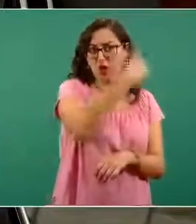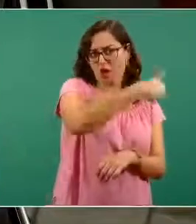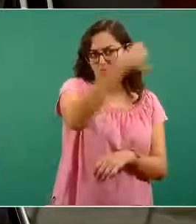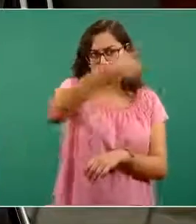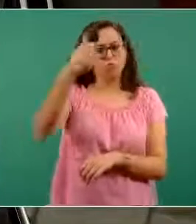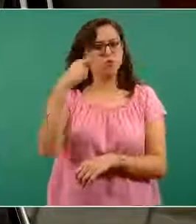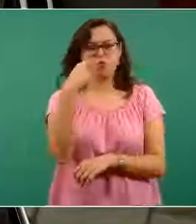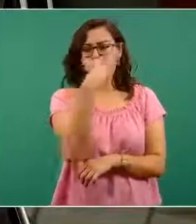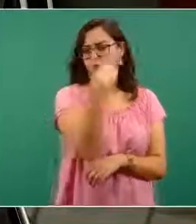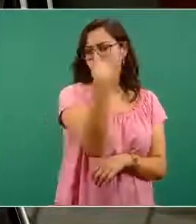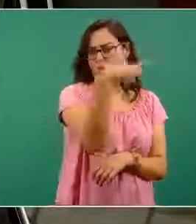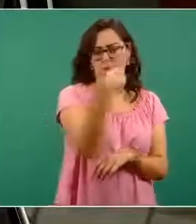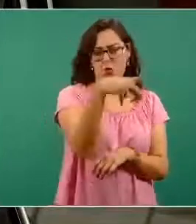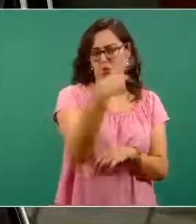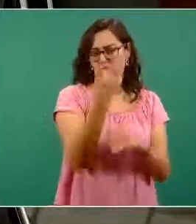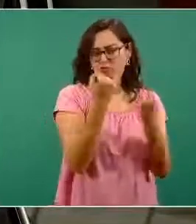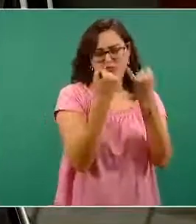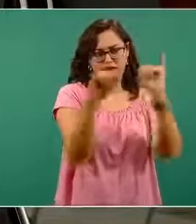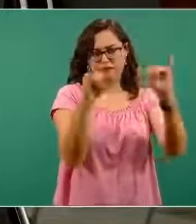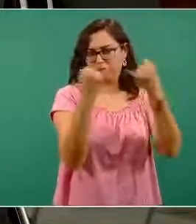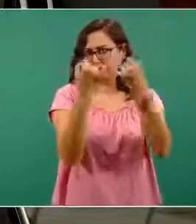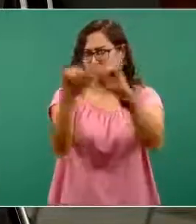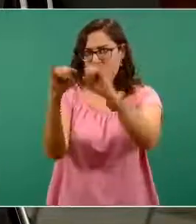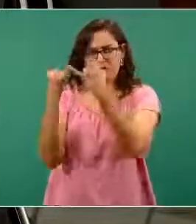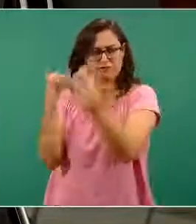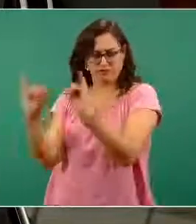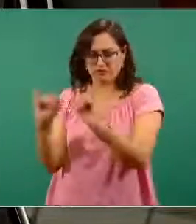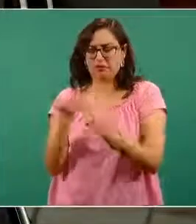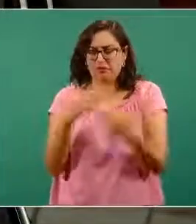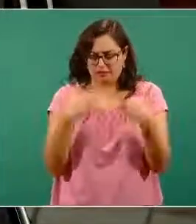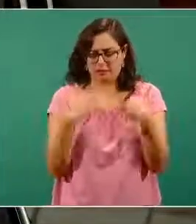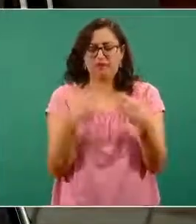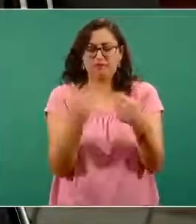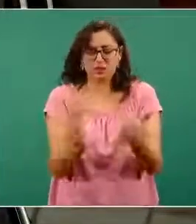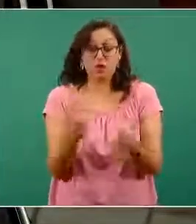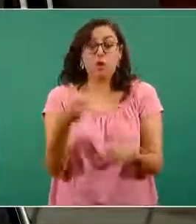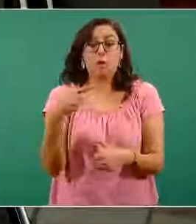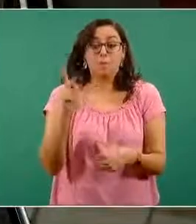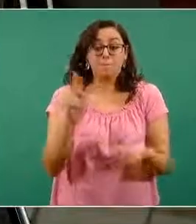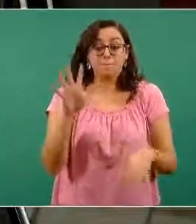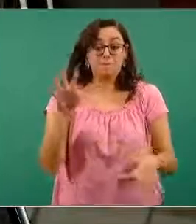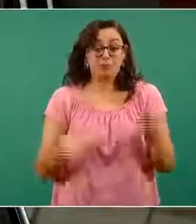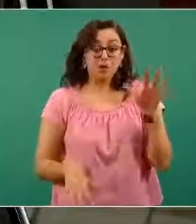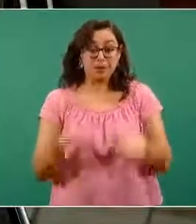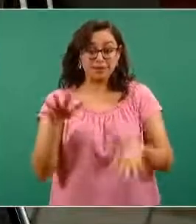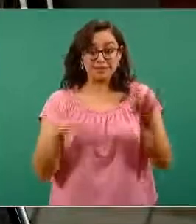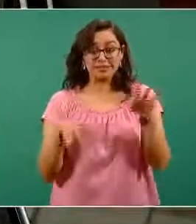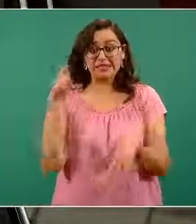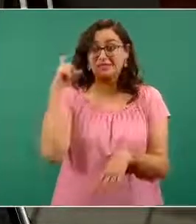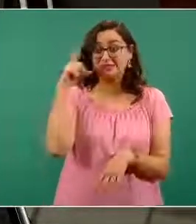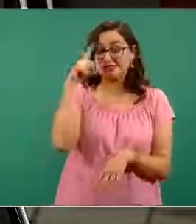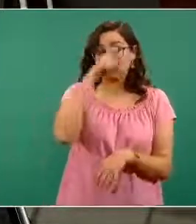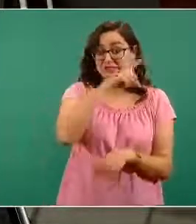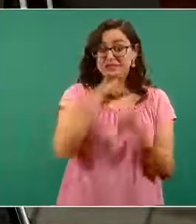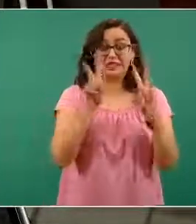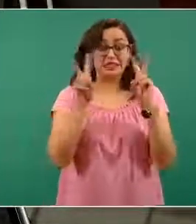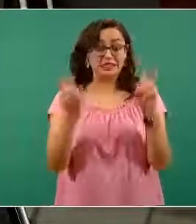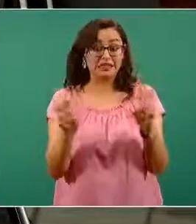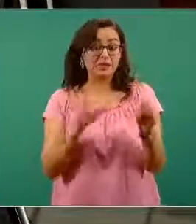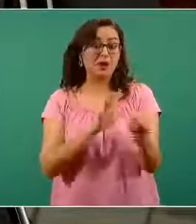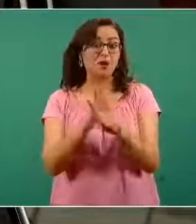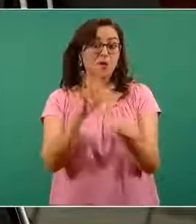pero sigue siendo un tema complejo y que hace pensar a los padres de familia, sobre todo en